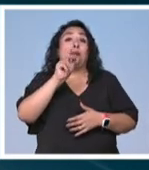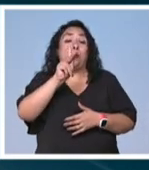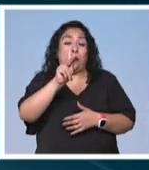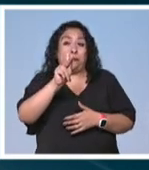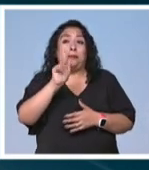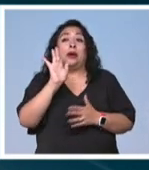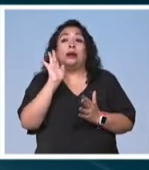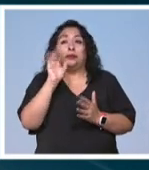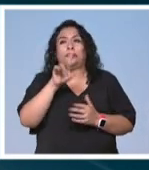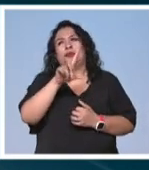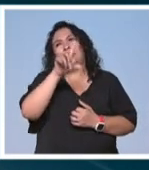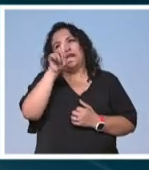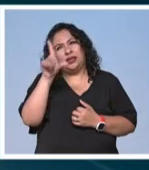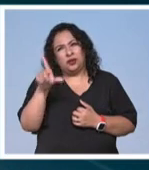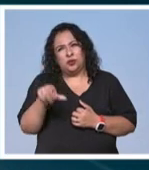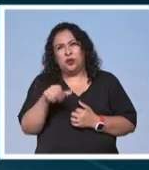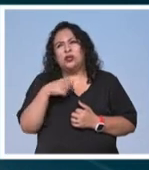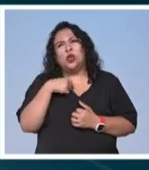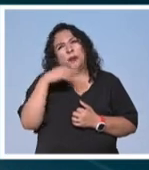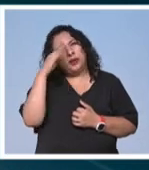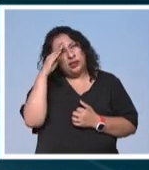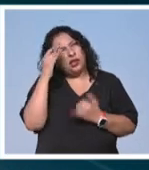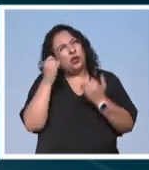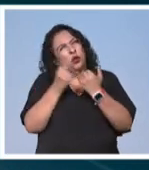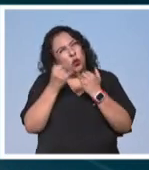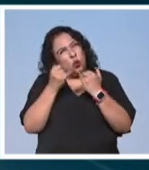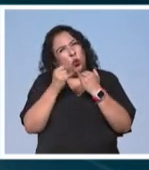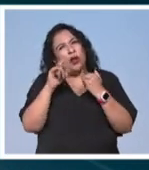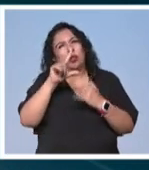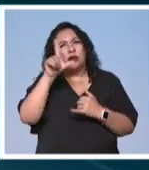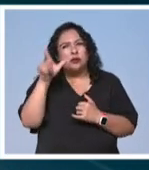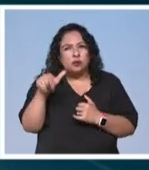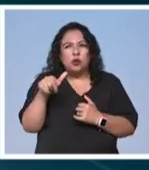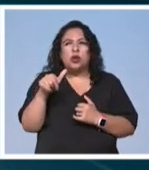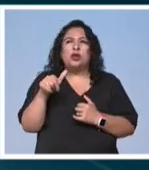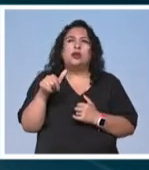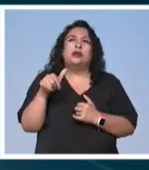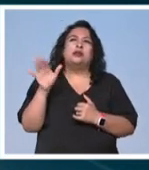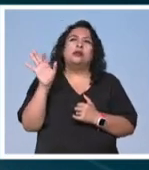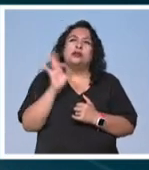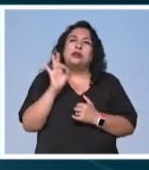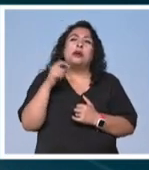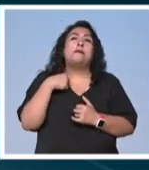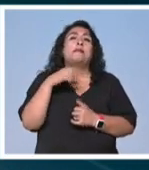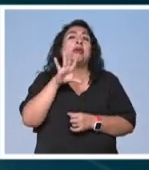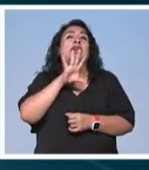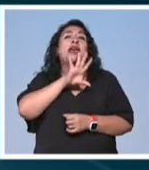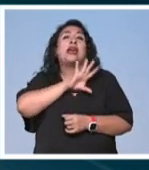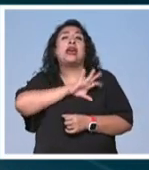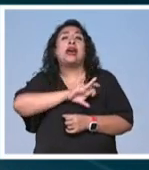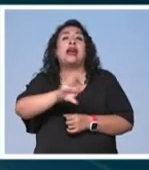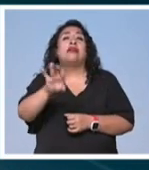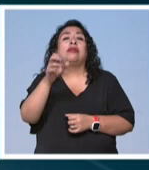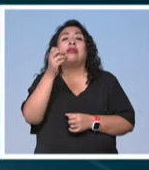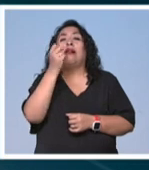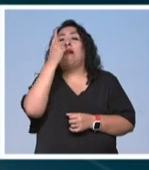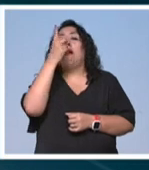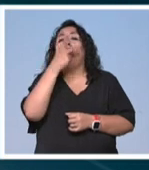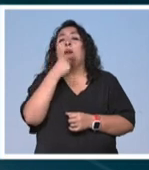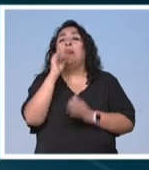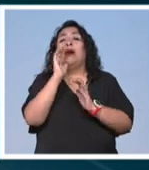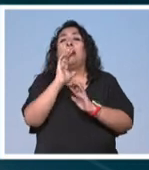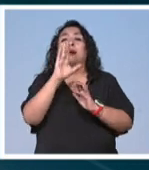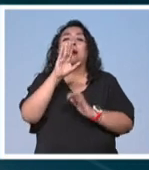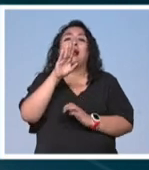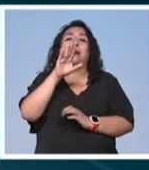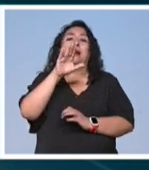después ya estoy pensando también mira puede ser yo soy fan de Armando Manzanero legados